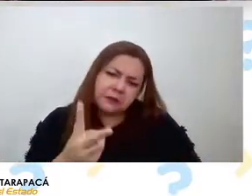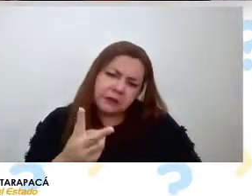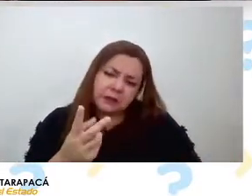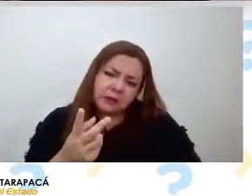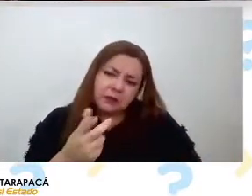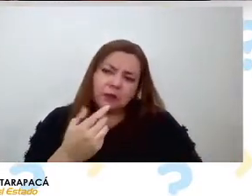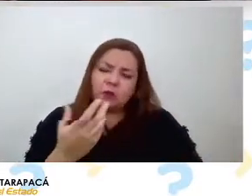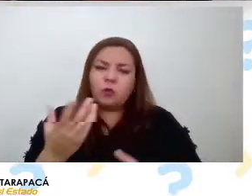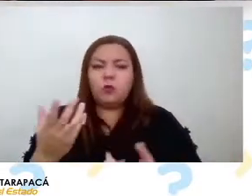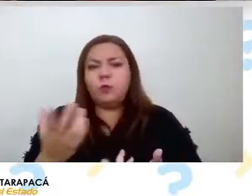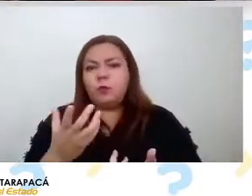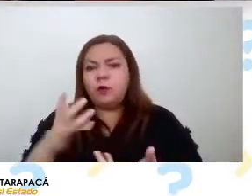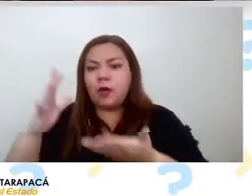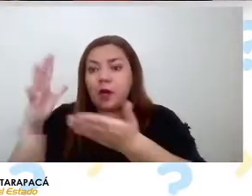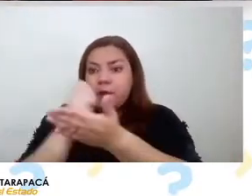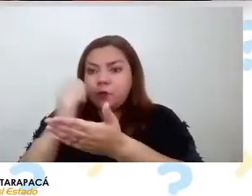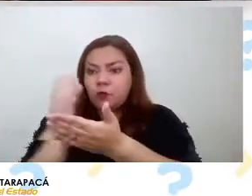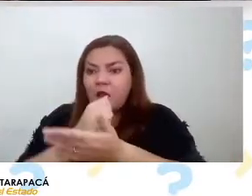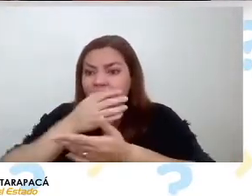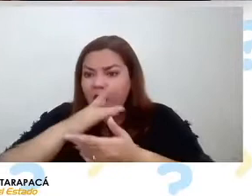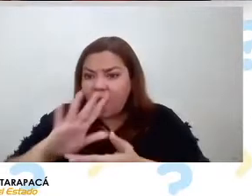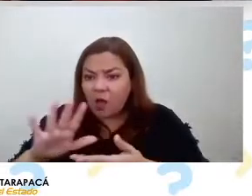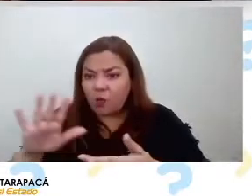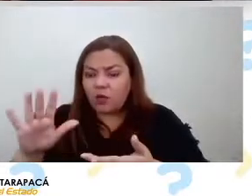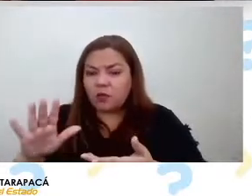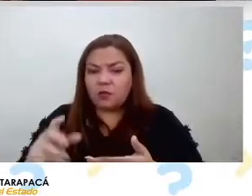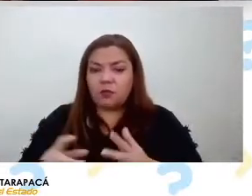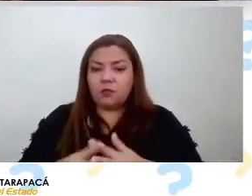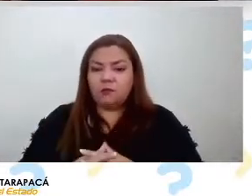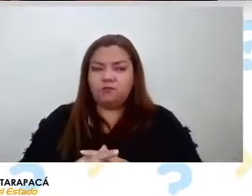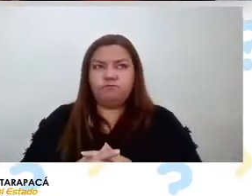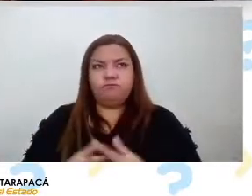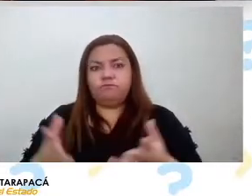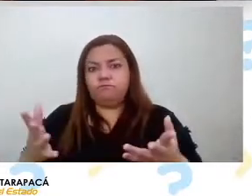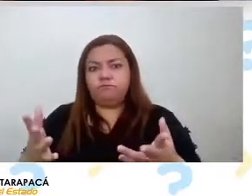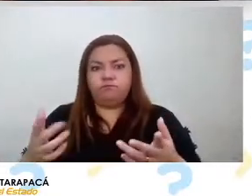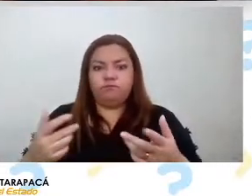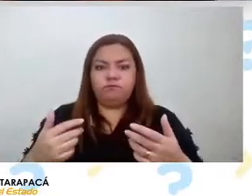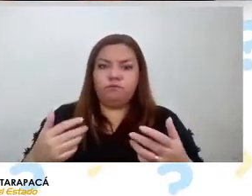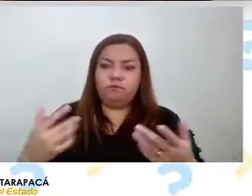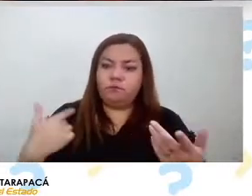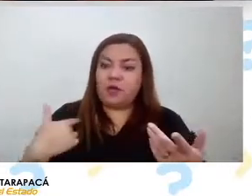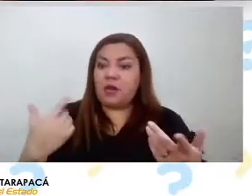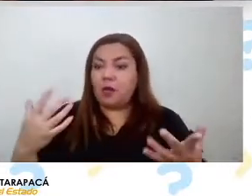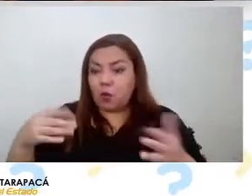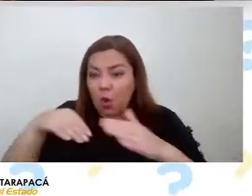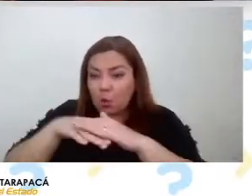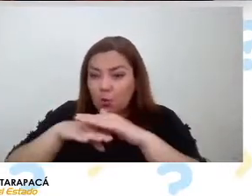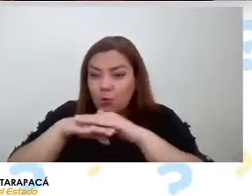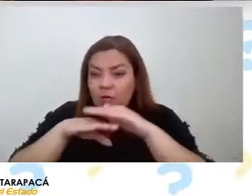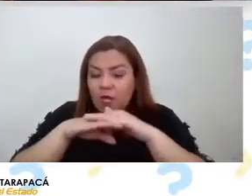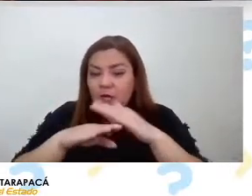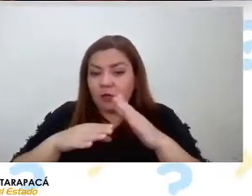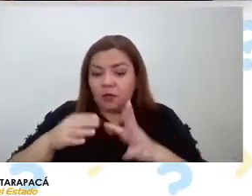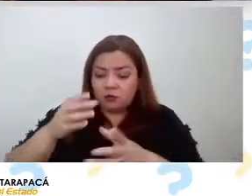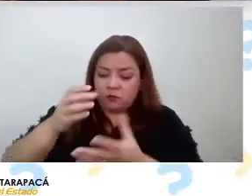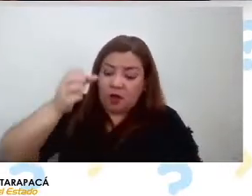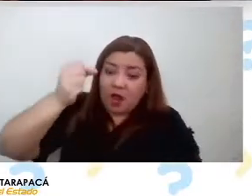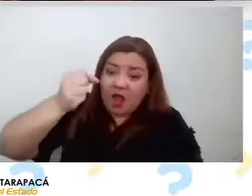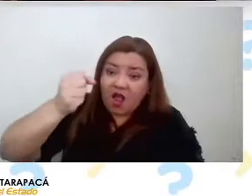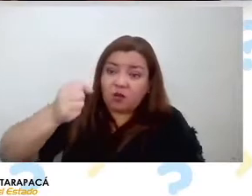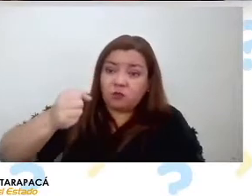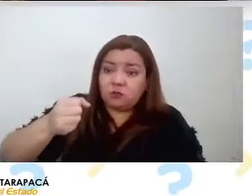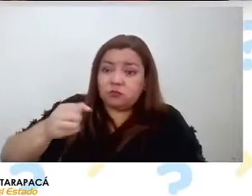capturar agua líquida como para, no sé, acumular en un jarro, en un